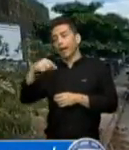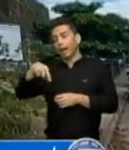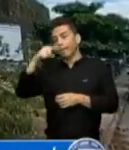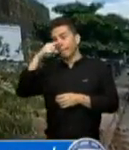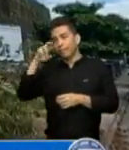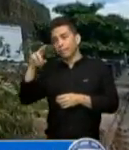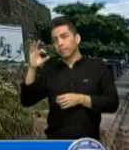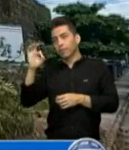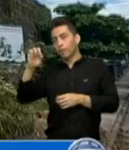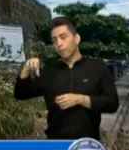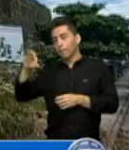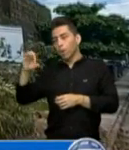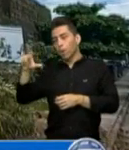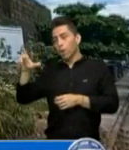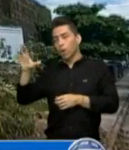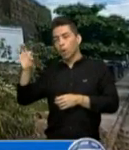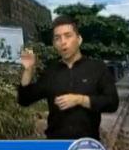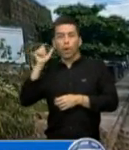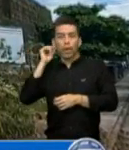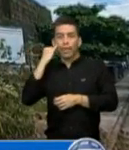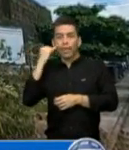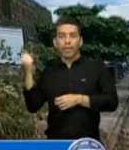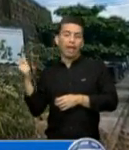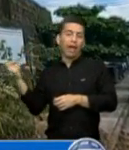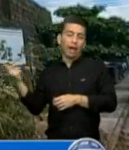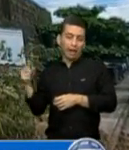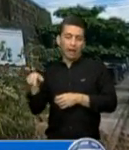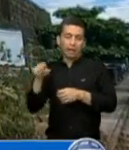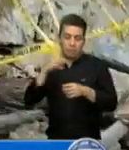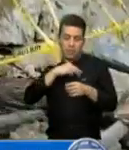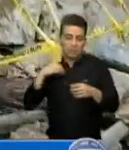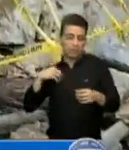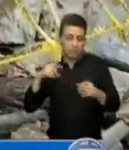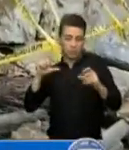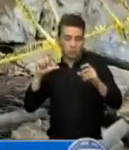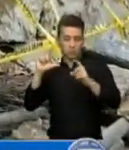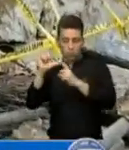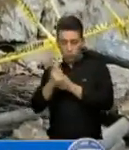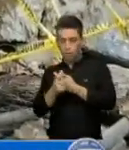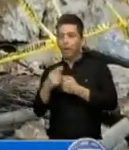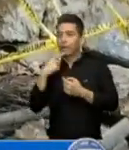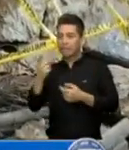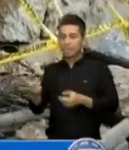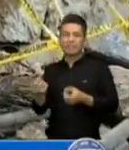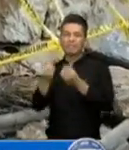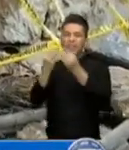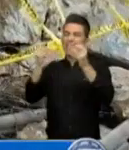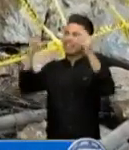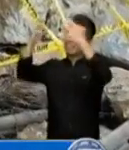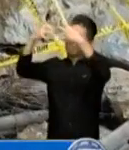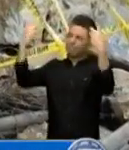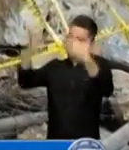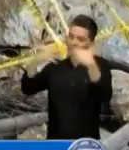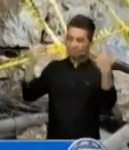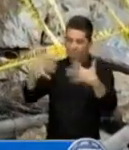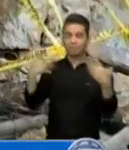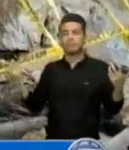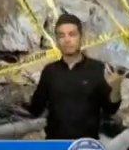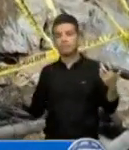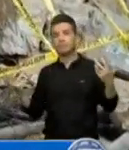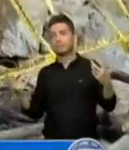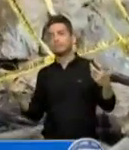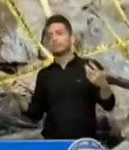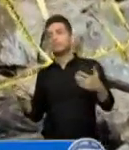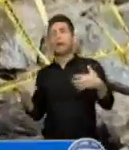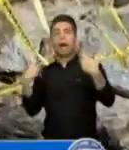maleza, ya, para poder evitar que vaya deteriorándose esta estructura. Y esto, pues, se estaba